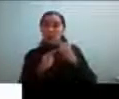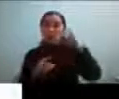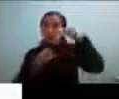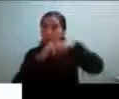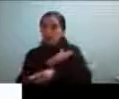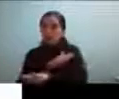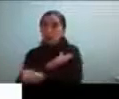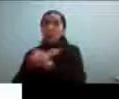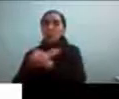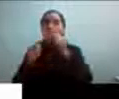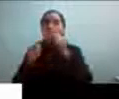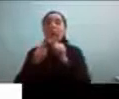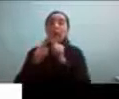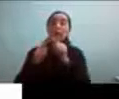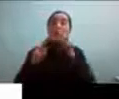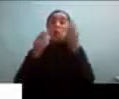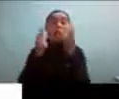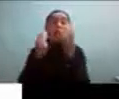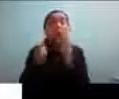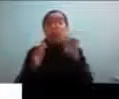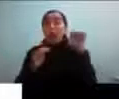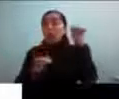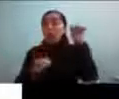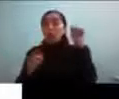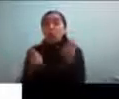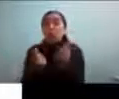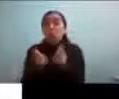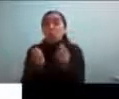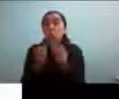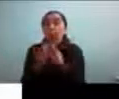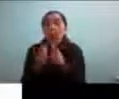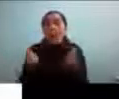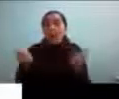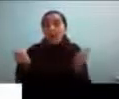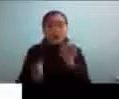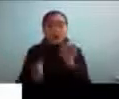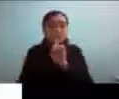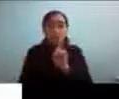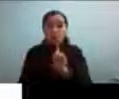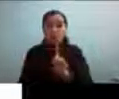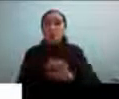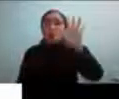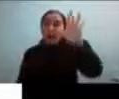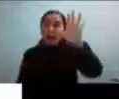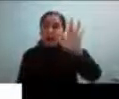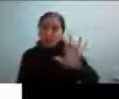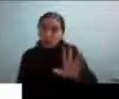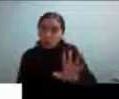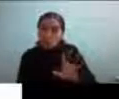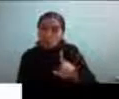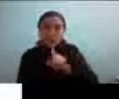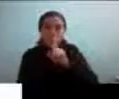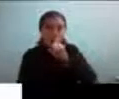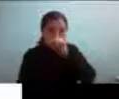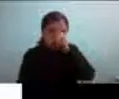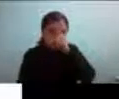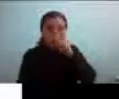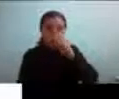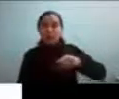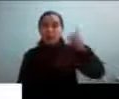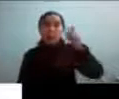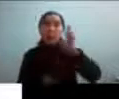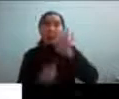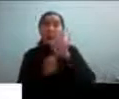o de un leve al severo sino que como un conjunto de rasgos atípicos en la población en general que se presenta de manera muy diversa